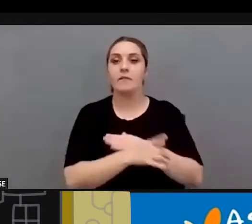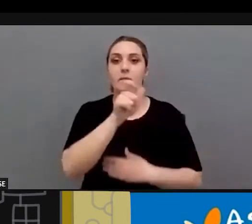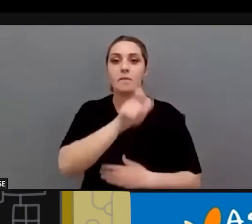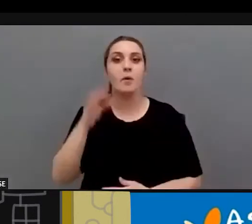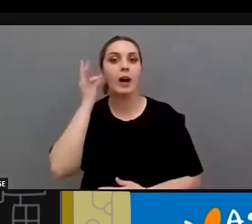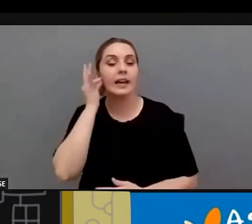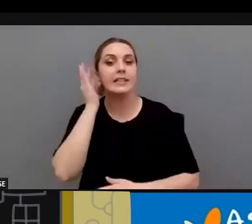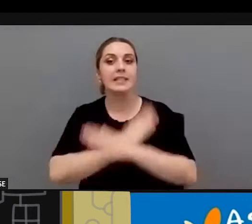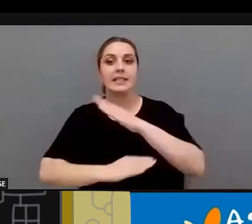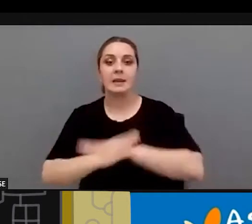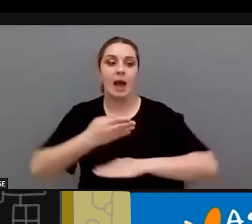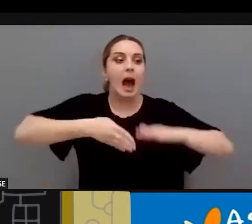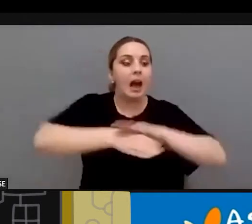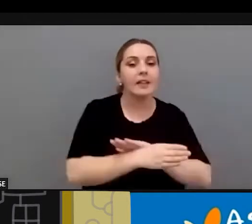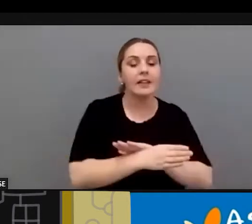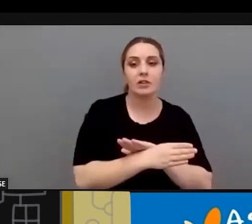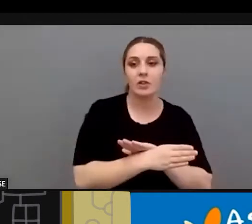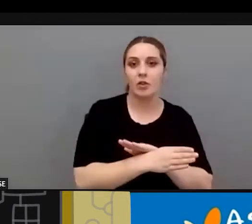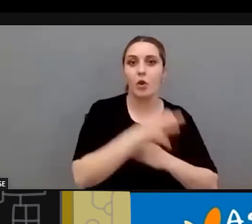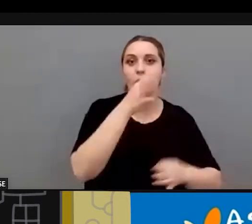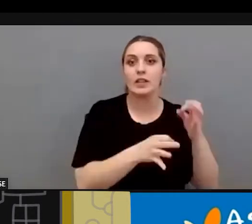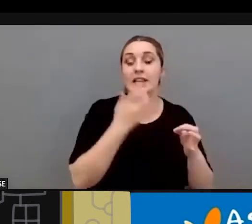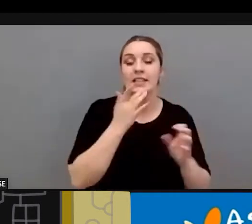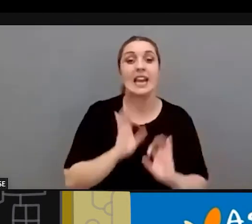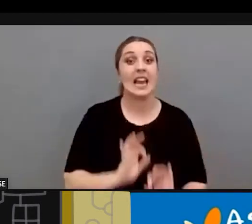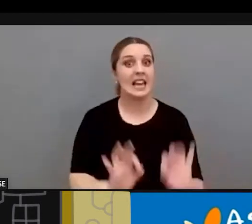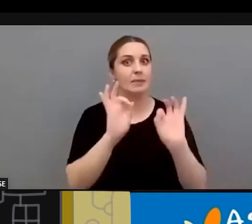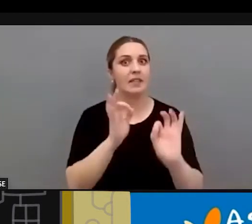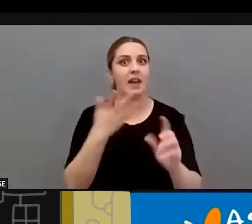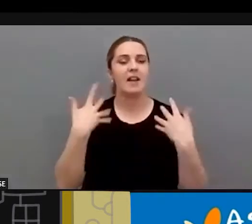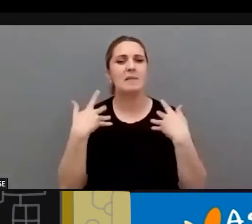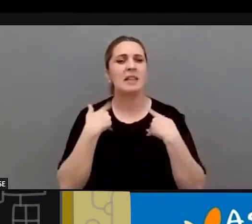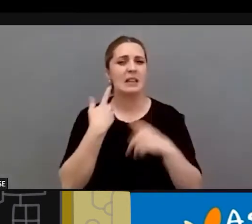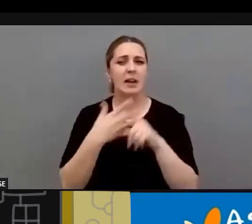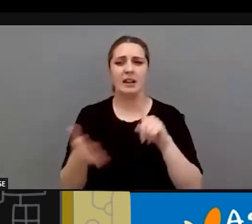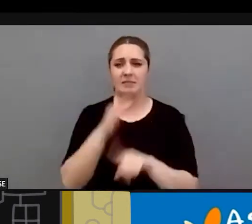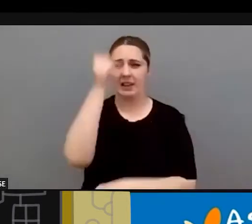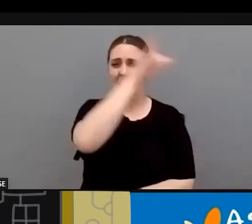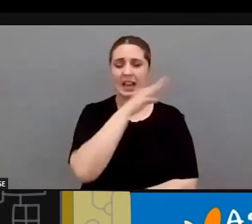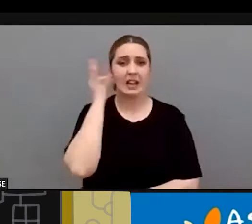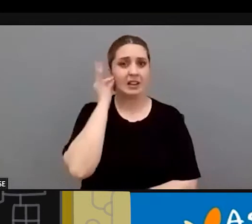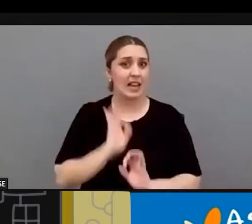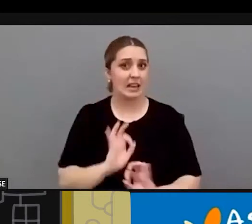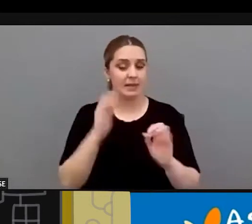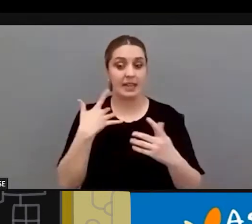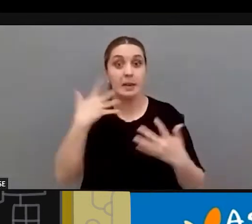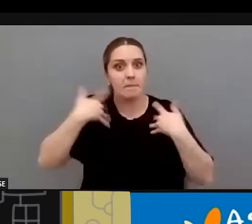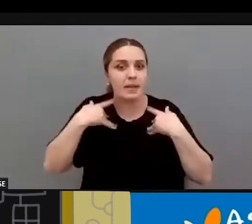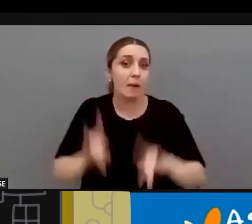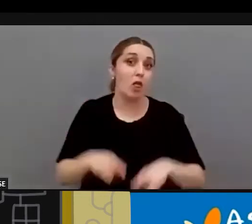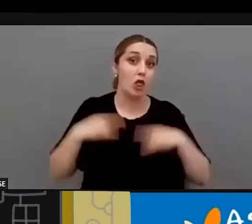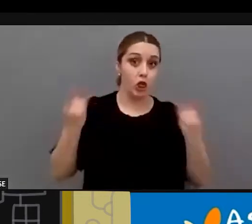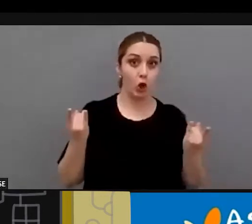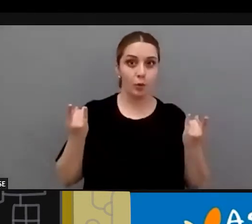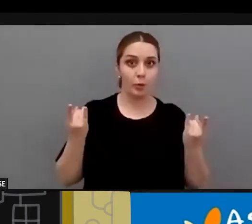discapacidad a la justicia, especialmente cuando son víctimas de violencia de género. En general, pero cuando son víctimas todavía más, es